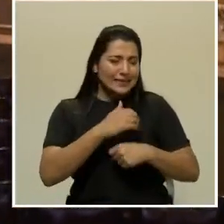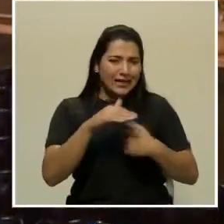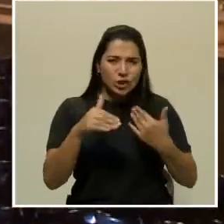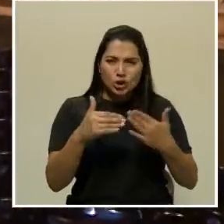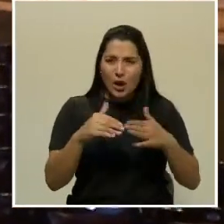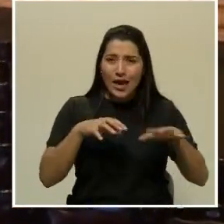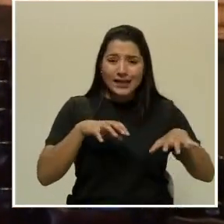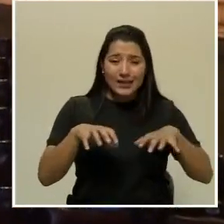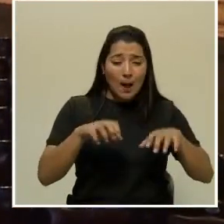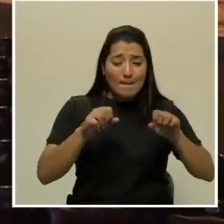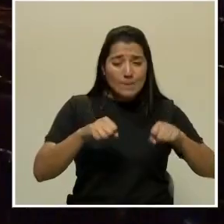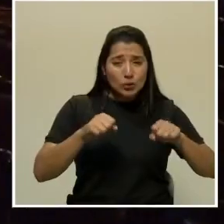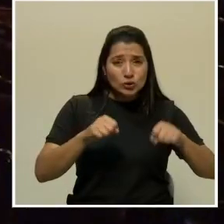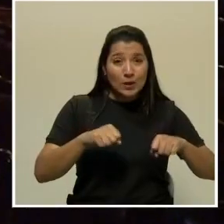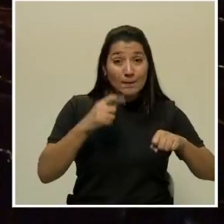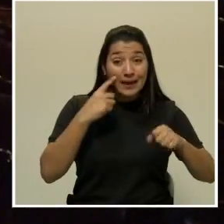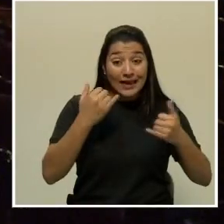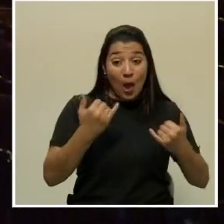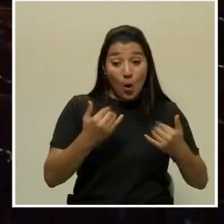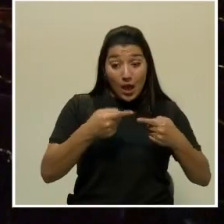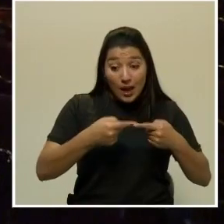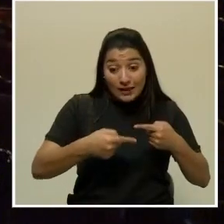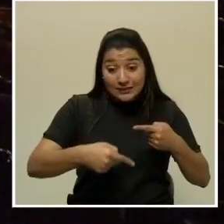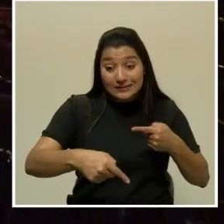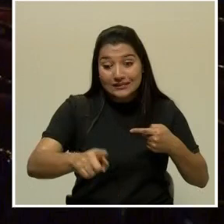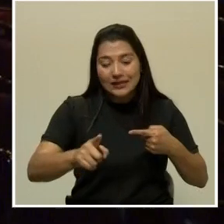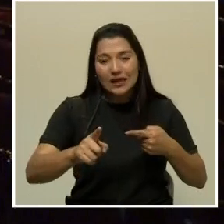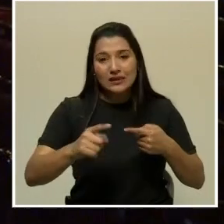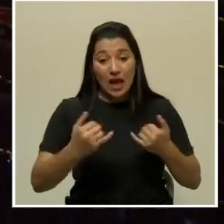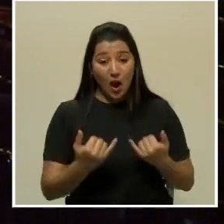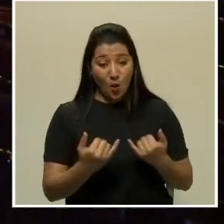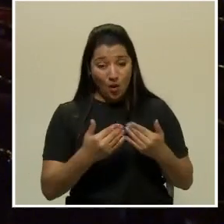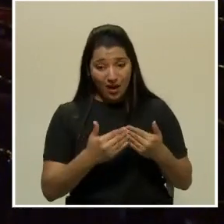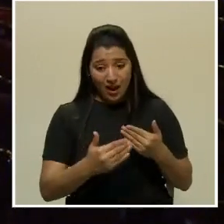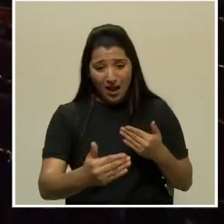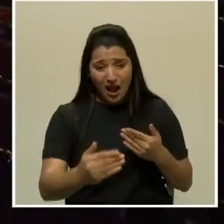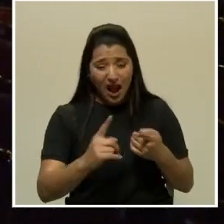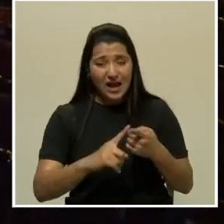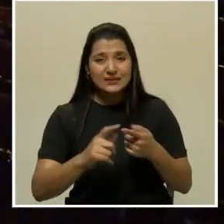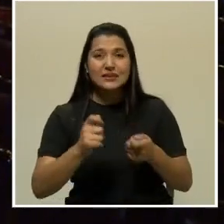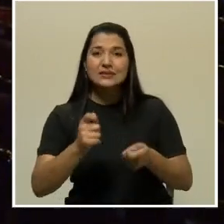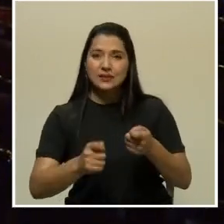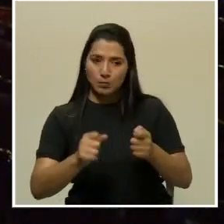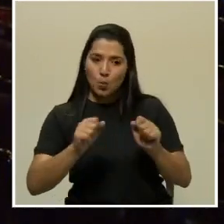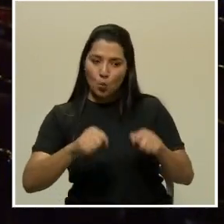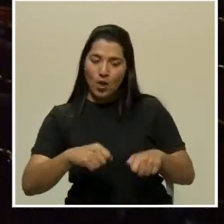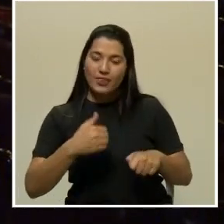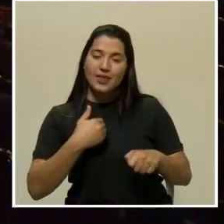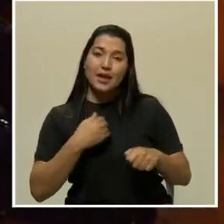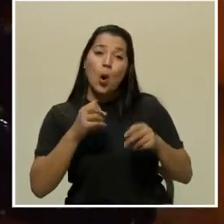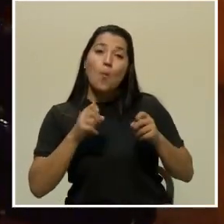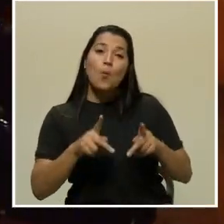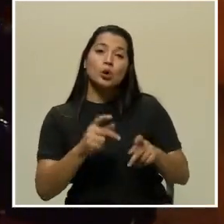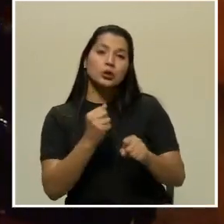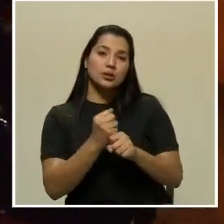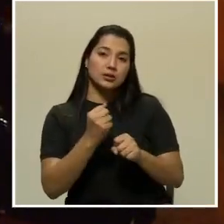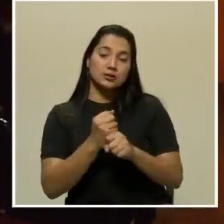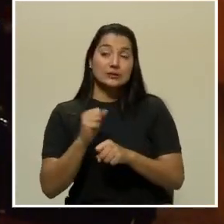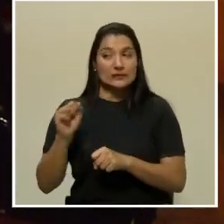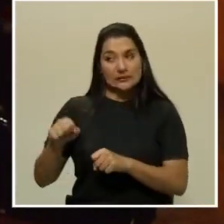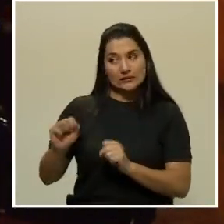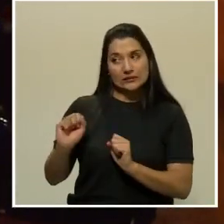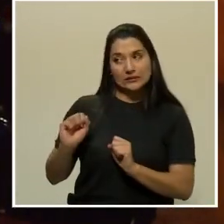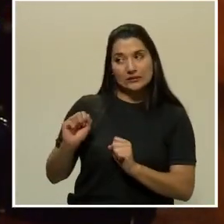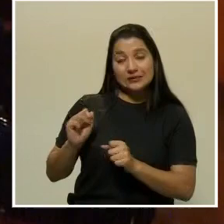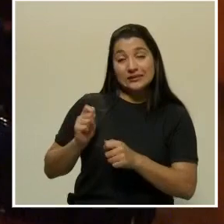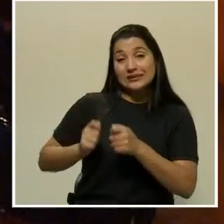de aquí a septiembre haya algo de empleabilidad para los diferentes sectores. Bueno, septiembre es el horizonte de apertura del